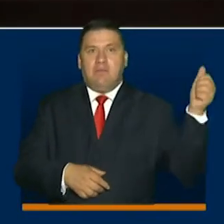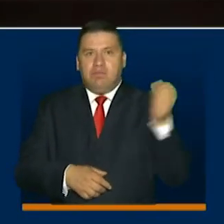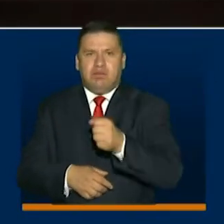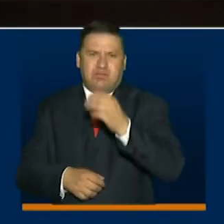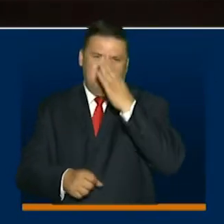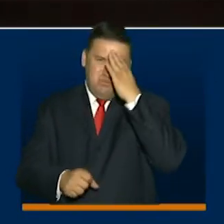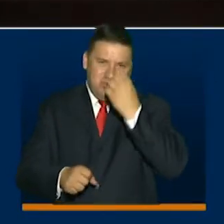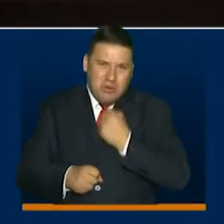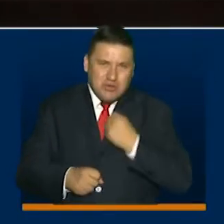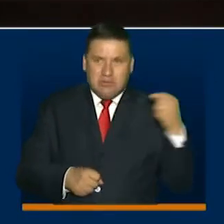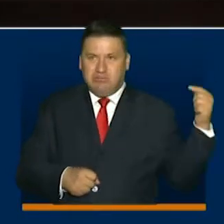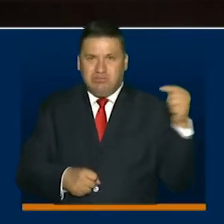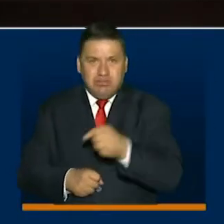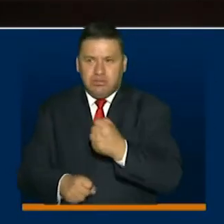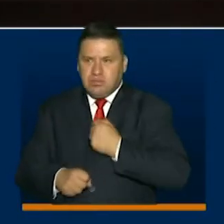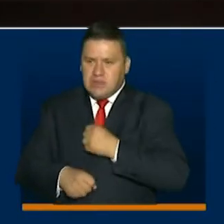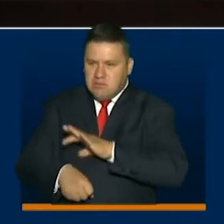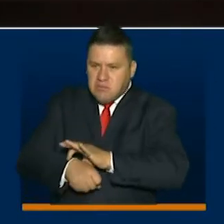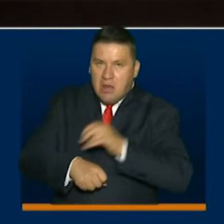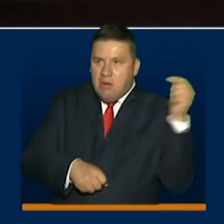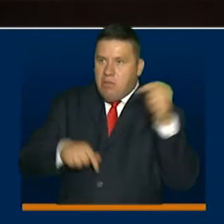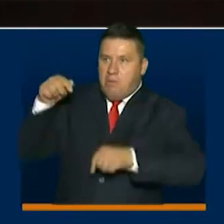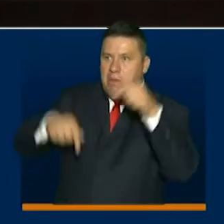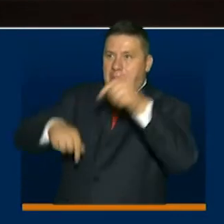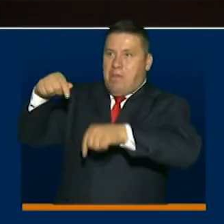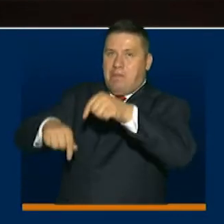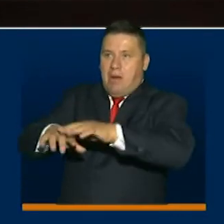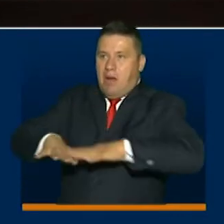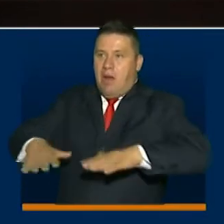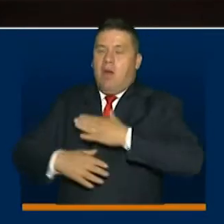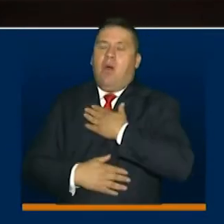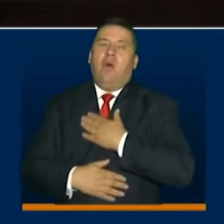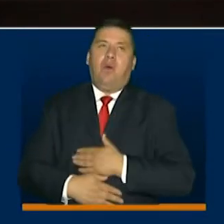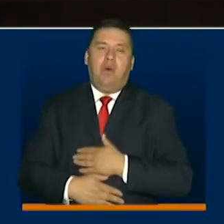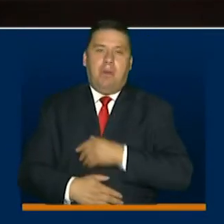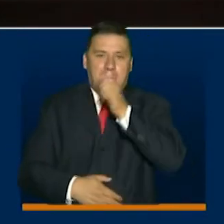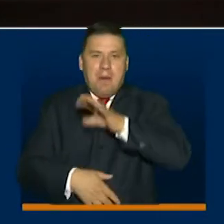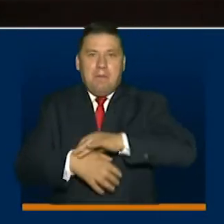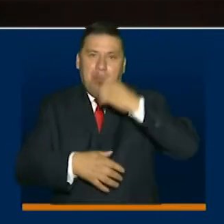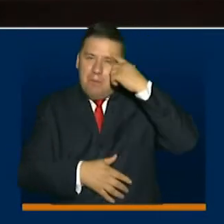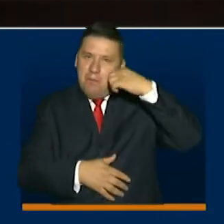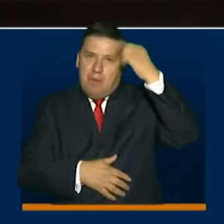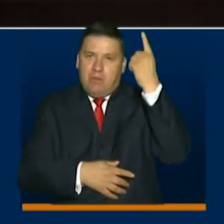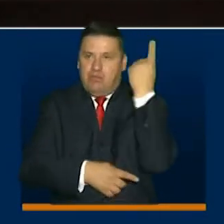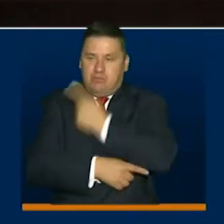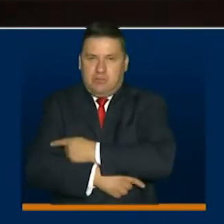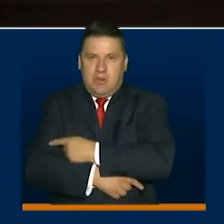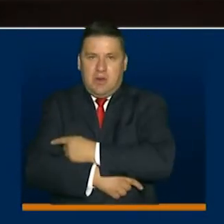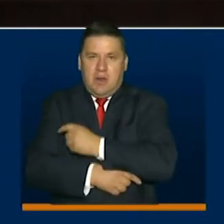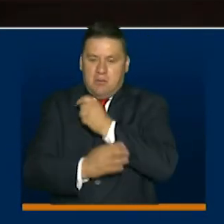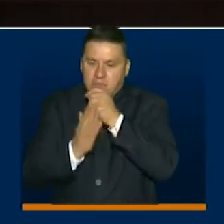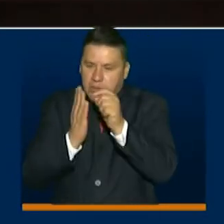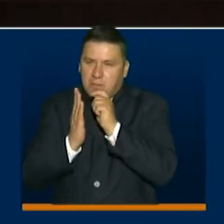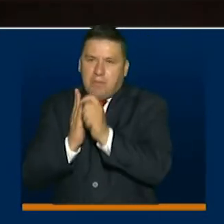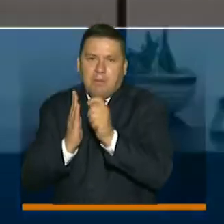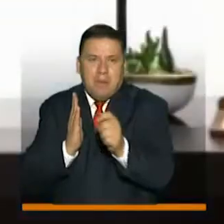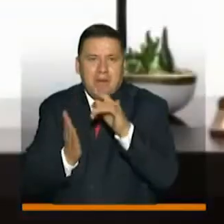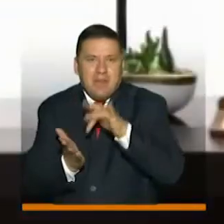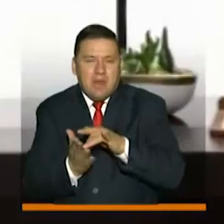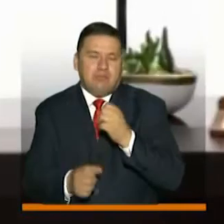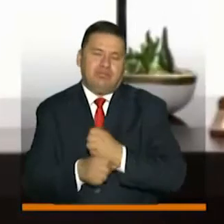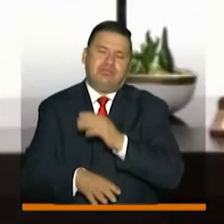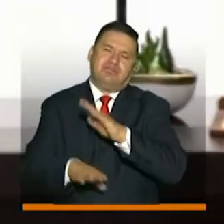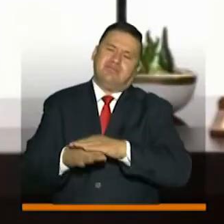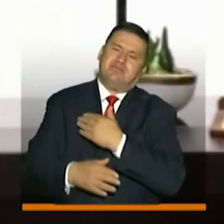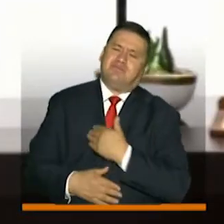soldados que están enfrentando este COVID-19, tuvieran la posibilidad de poner al día sus nóminas. Eso es un trabajo,